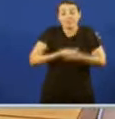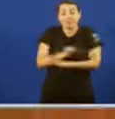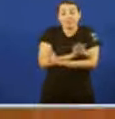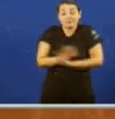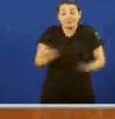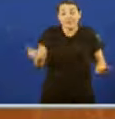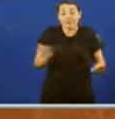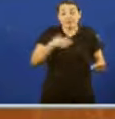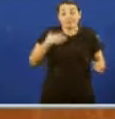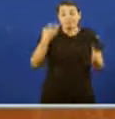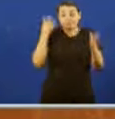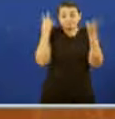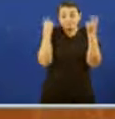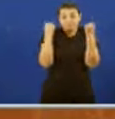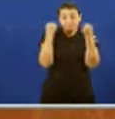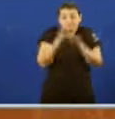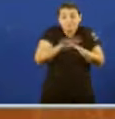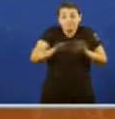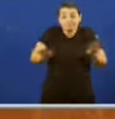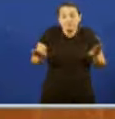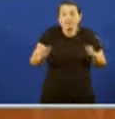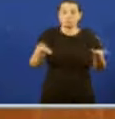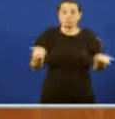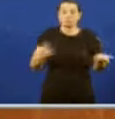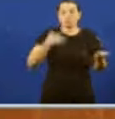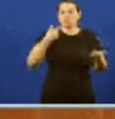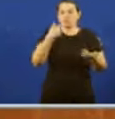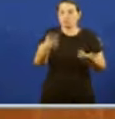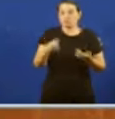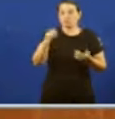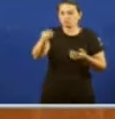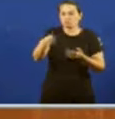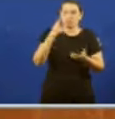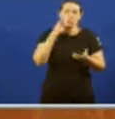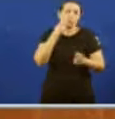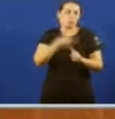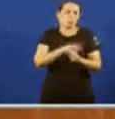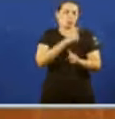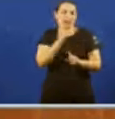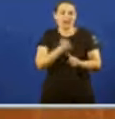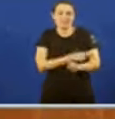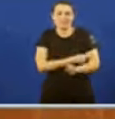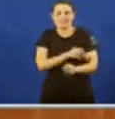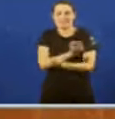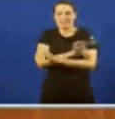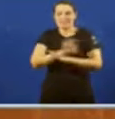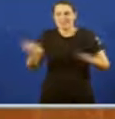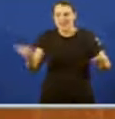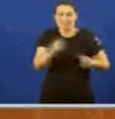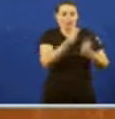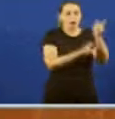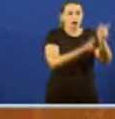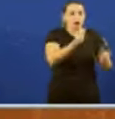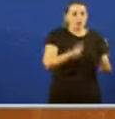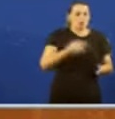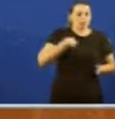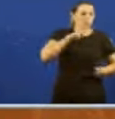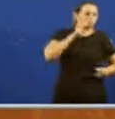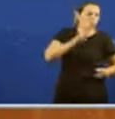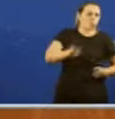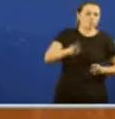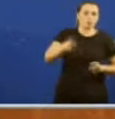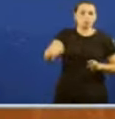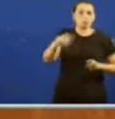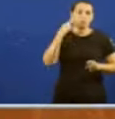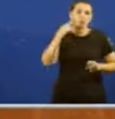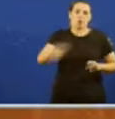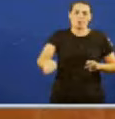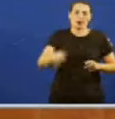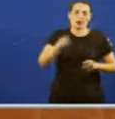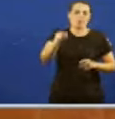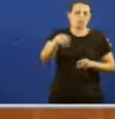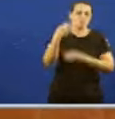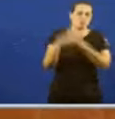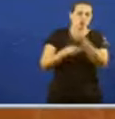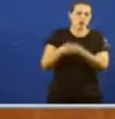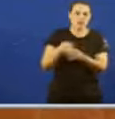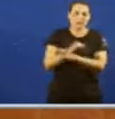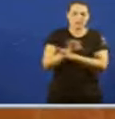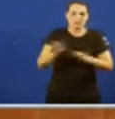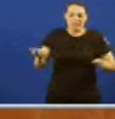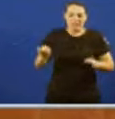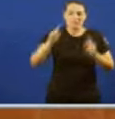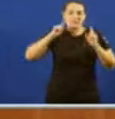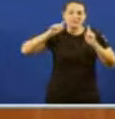derrotismo e con abandono a valentía dunha poboación Que supliu a súa incompetencia, a súa cobardía e a súa incapacidade de facer fronte a